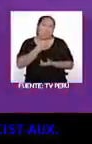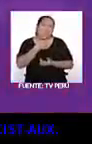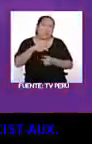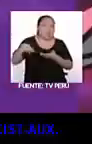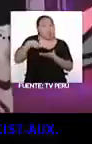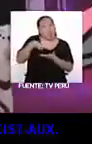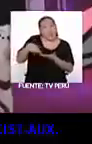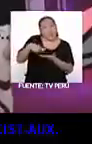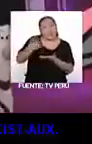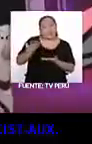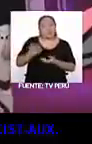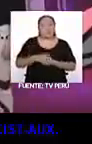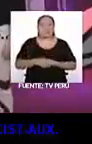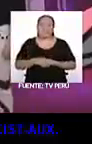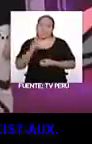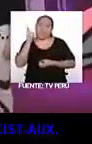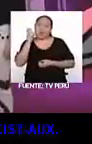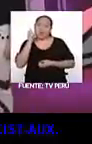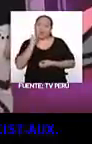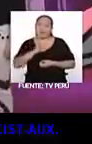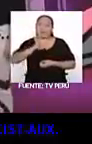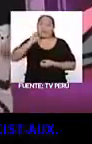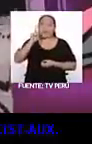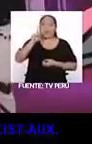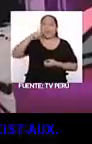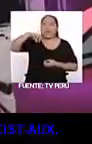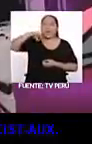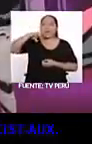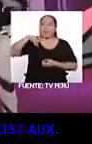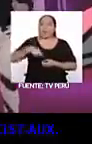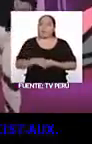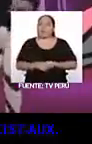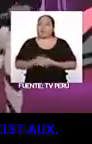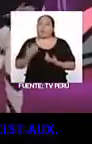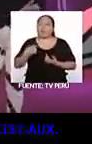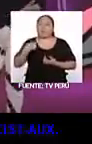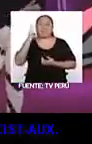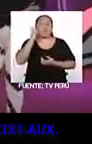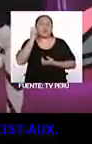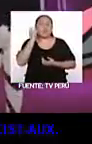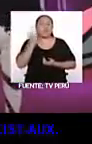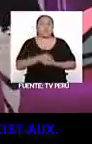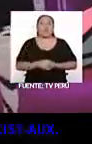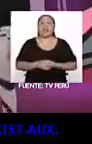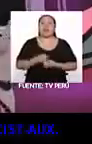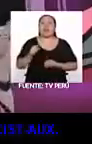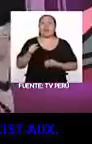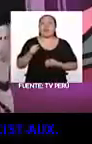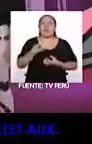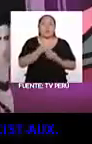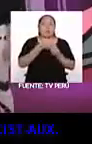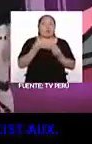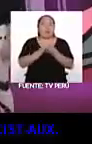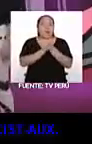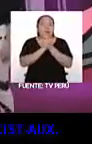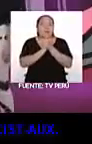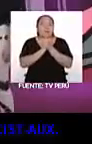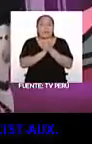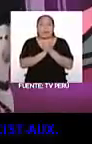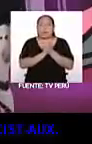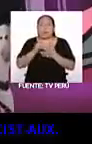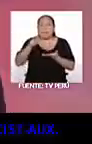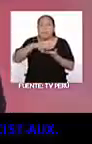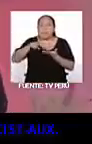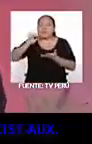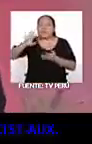baile. Carol, ¿has escuchado alguna banda de K-pop o J-pop? Oiga que sí, he escuchado a BTS. Yo también, muchas de mis amigas bailan